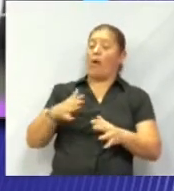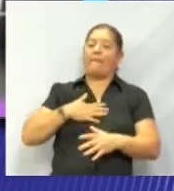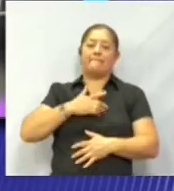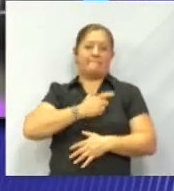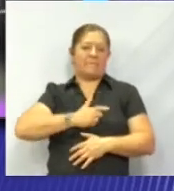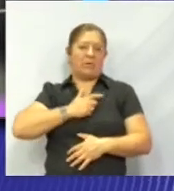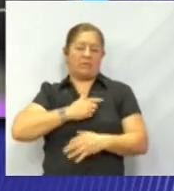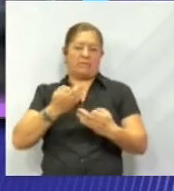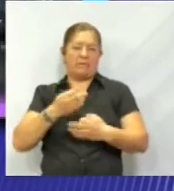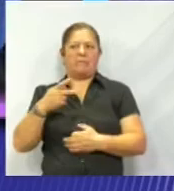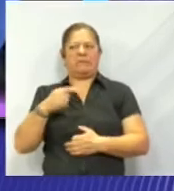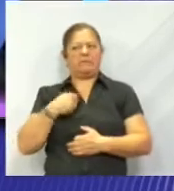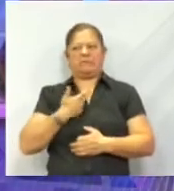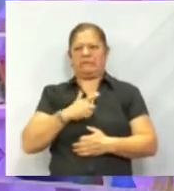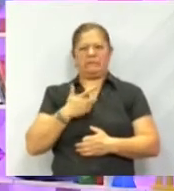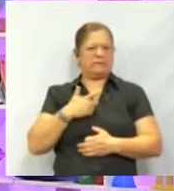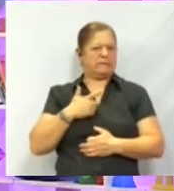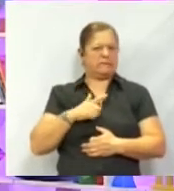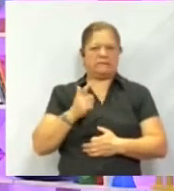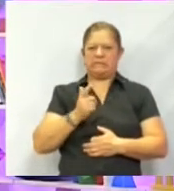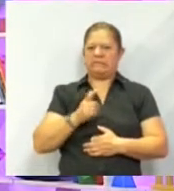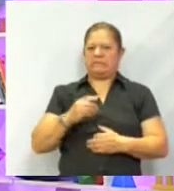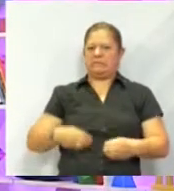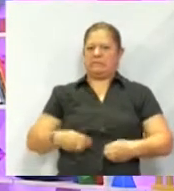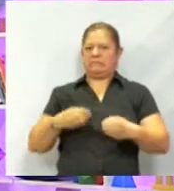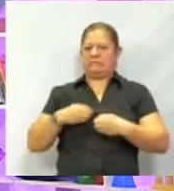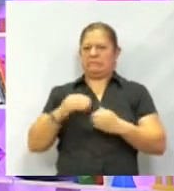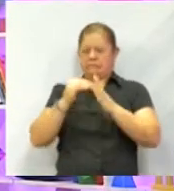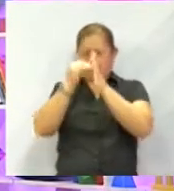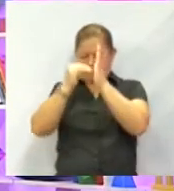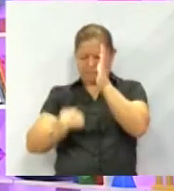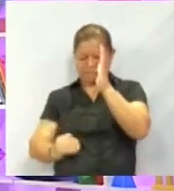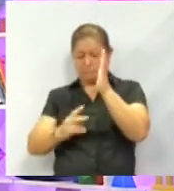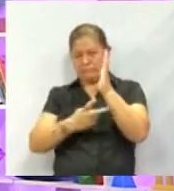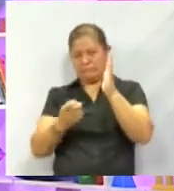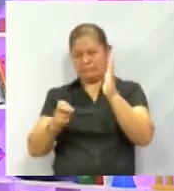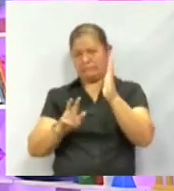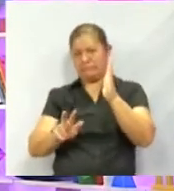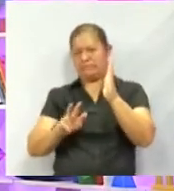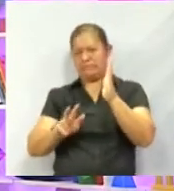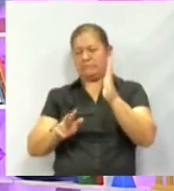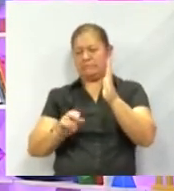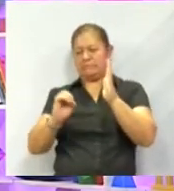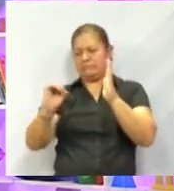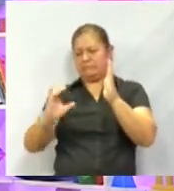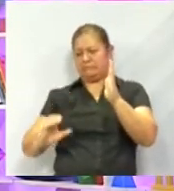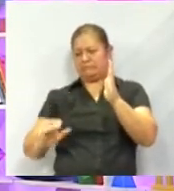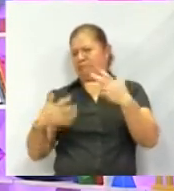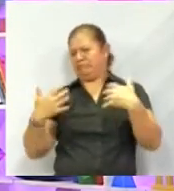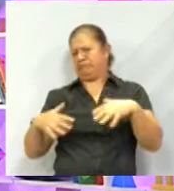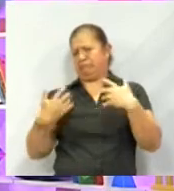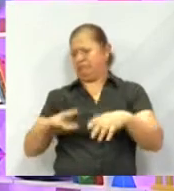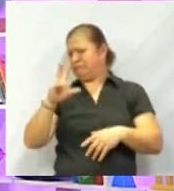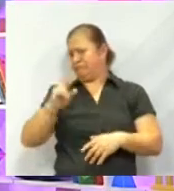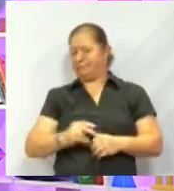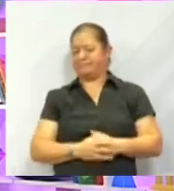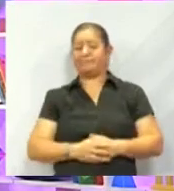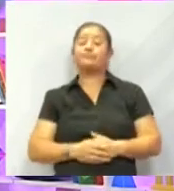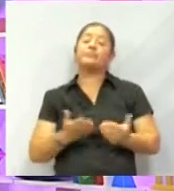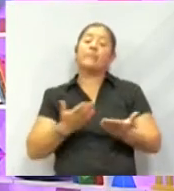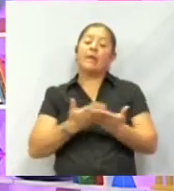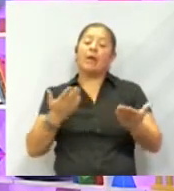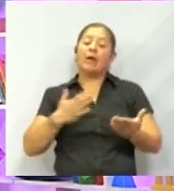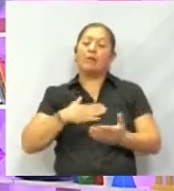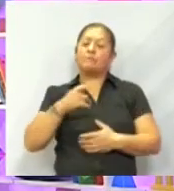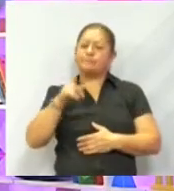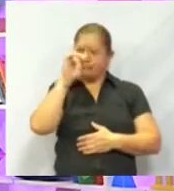me gustaría vivir a menos 218 grados centígrados, ¿no? Pero bueno, ¿qué te parece si ahora les vamos a sugerir lo siguiente?